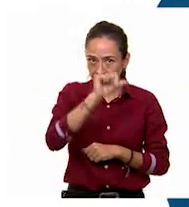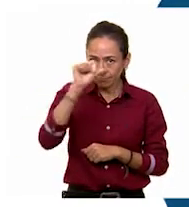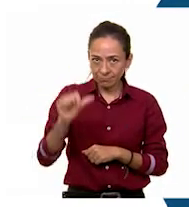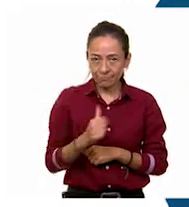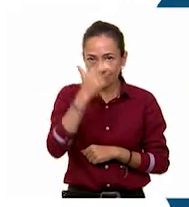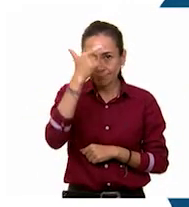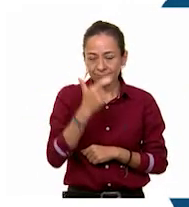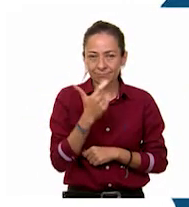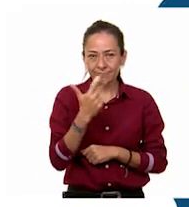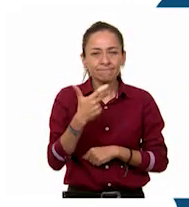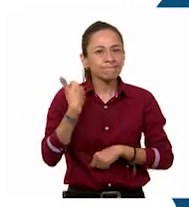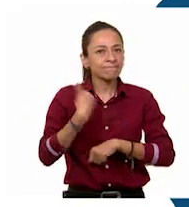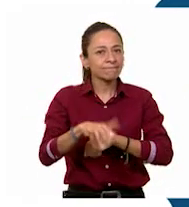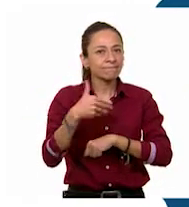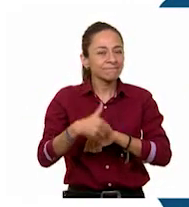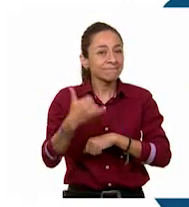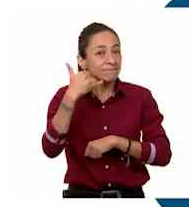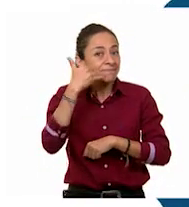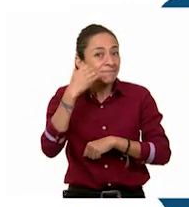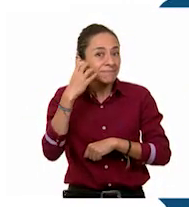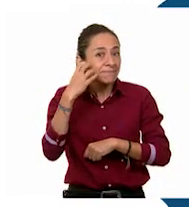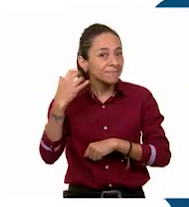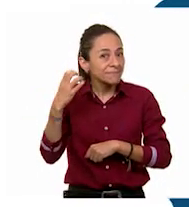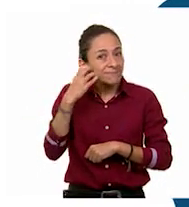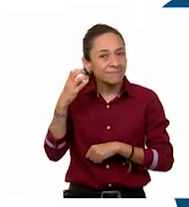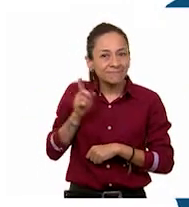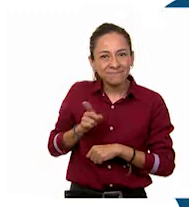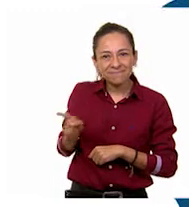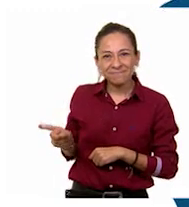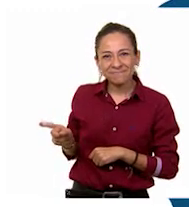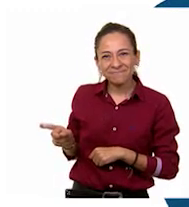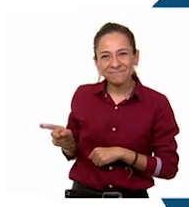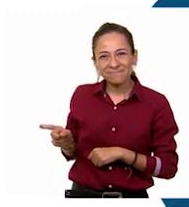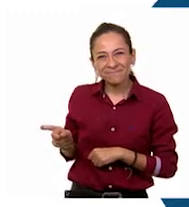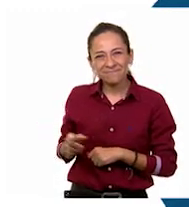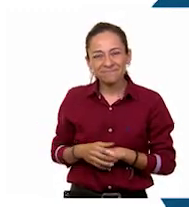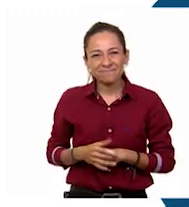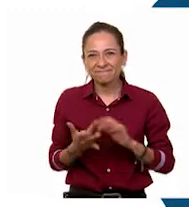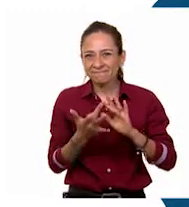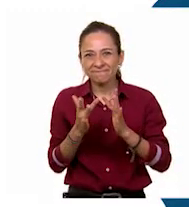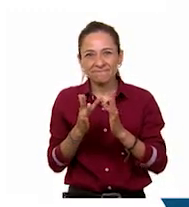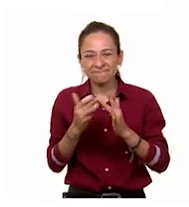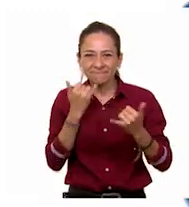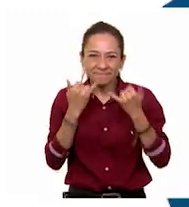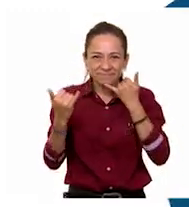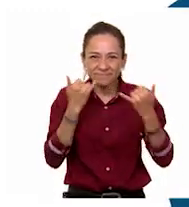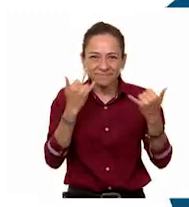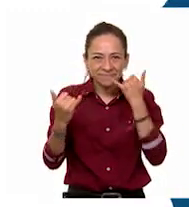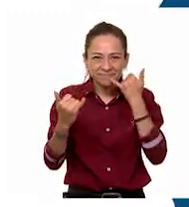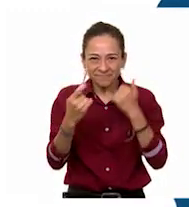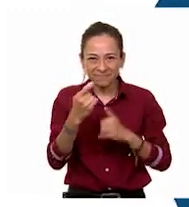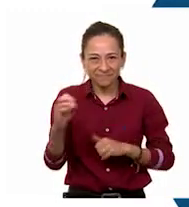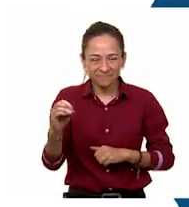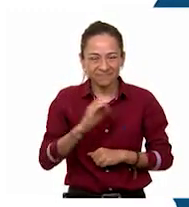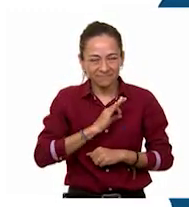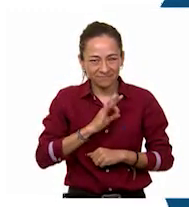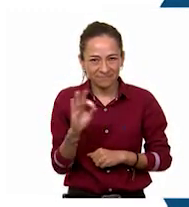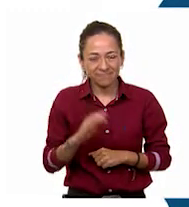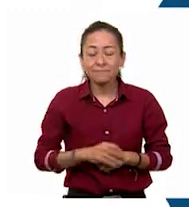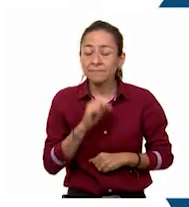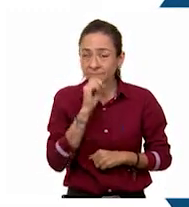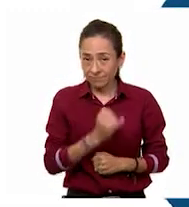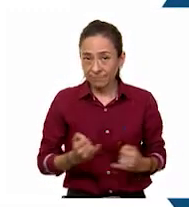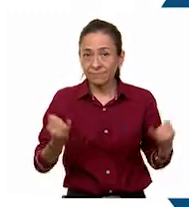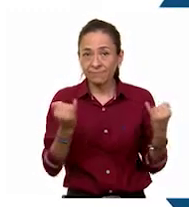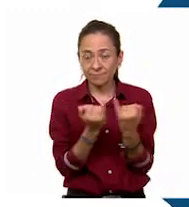teléfono 5541-7204-13 con 100 líneas. También puedes